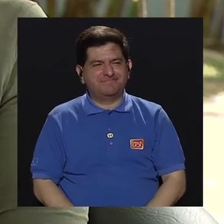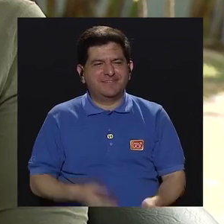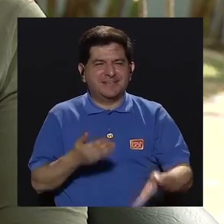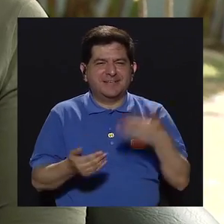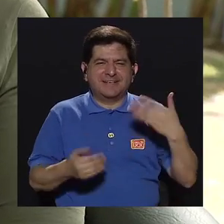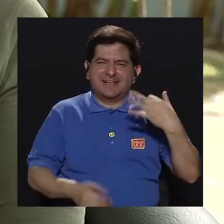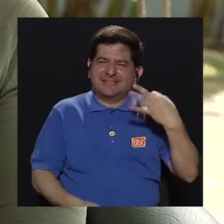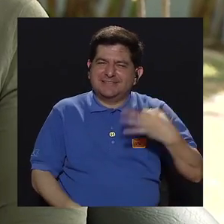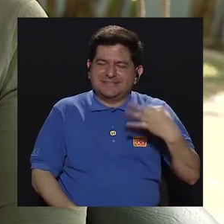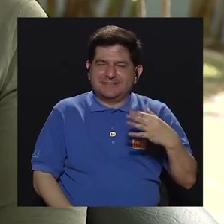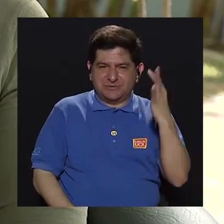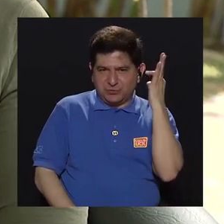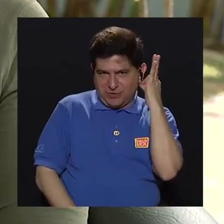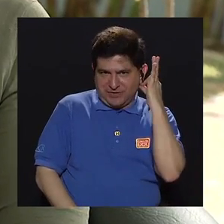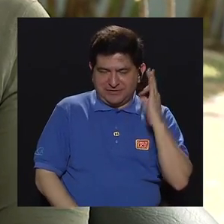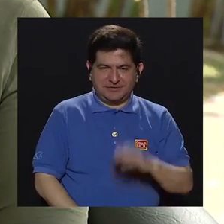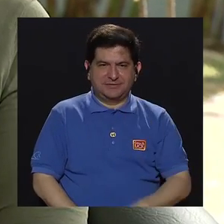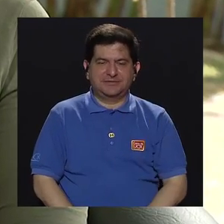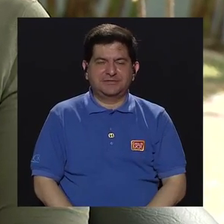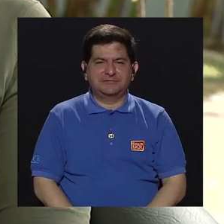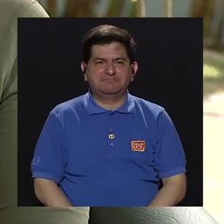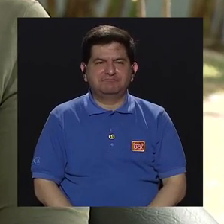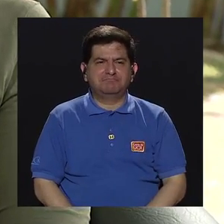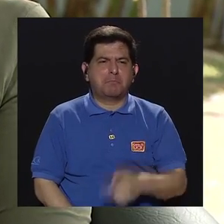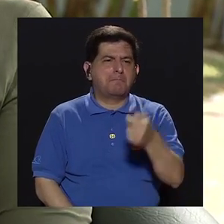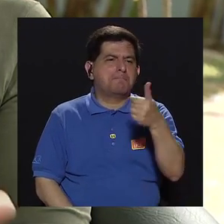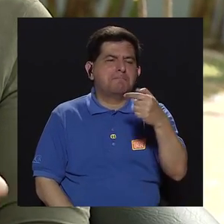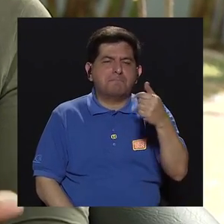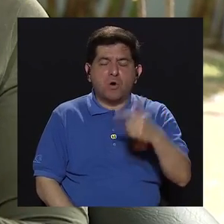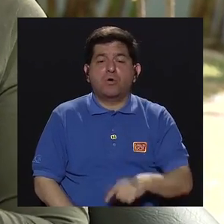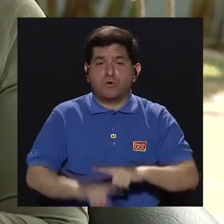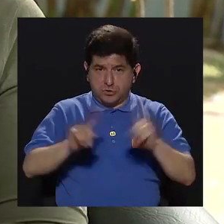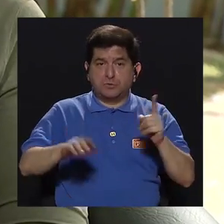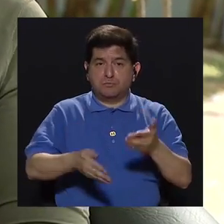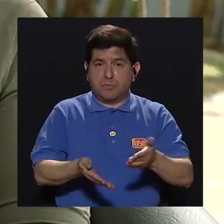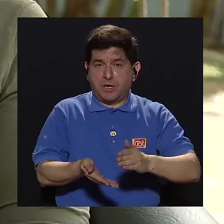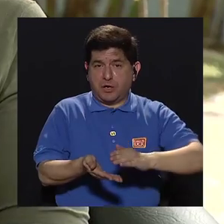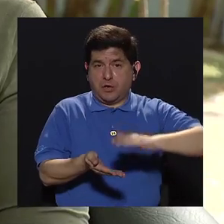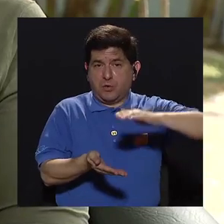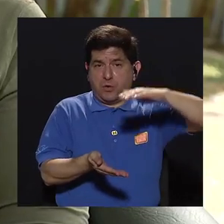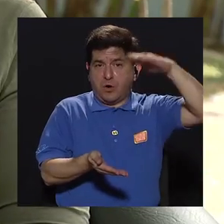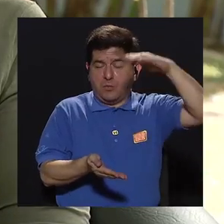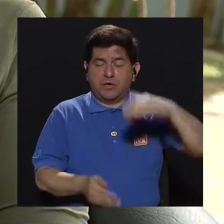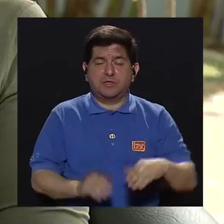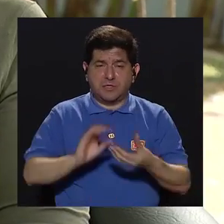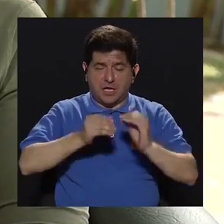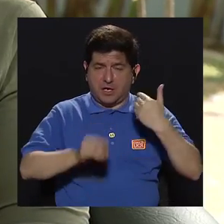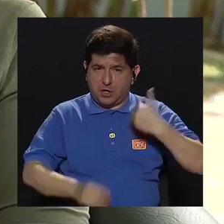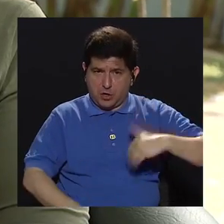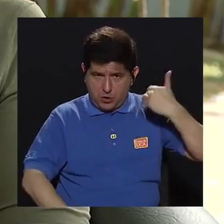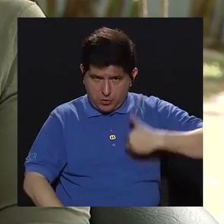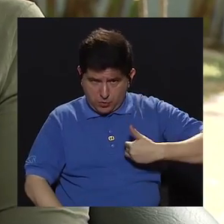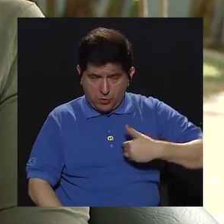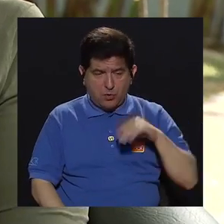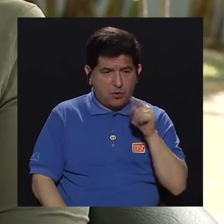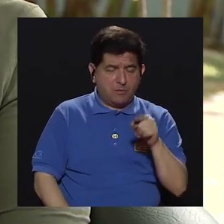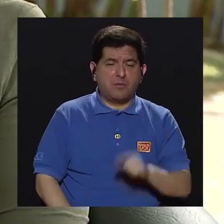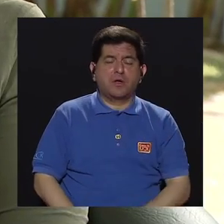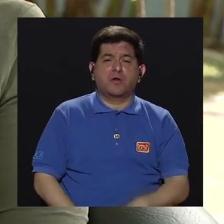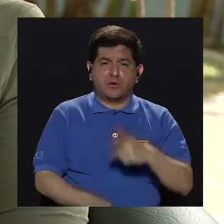femenina, son relativamente pocos, ha ido incrementándose la población masculina en